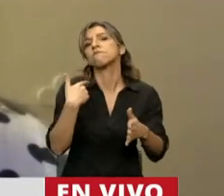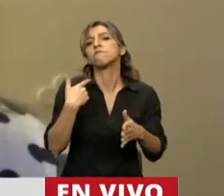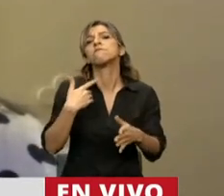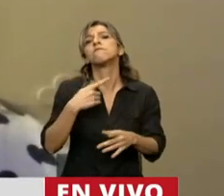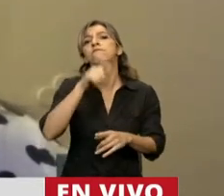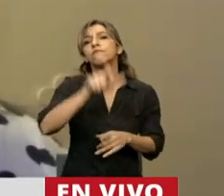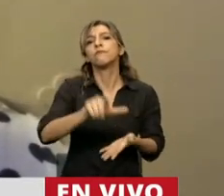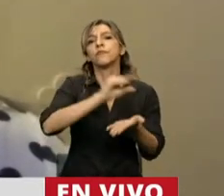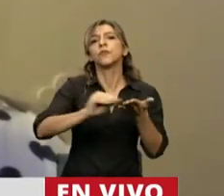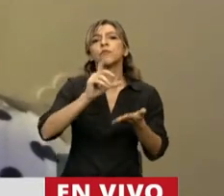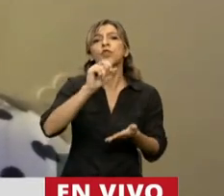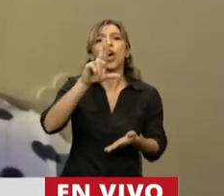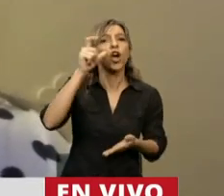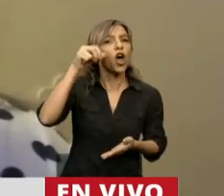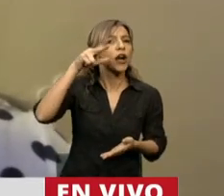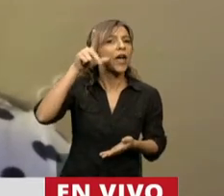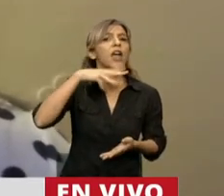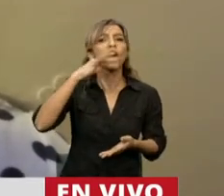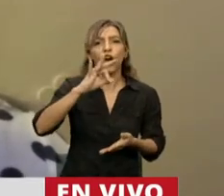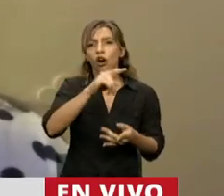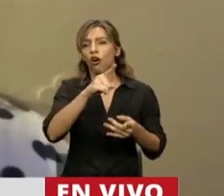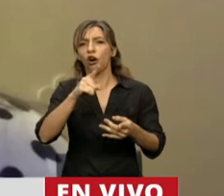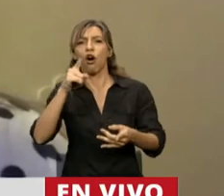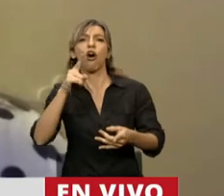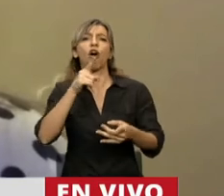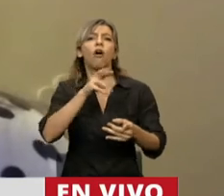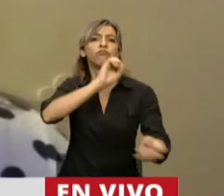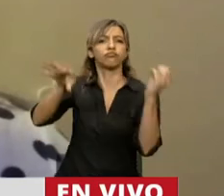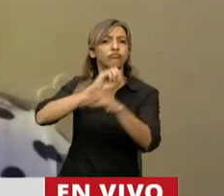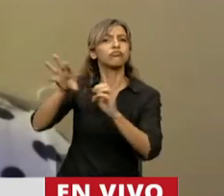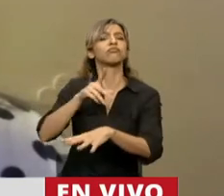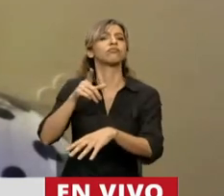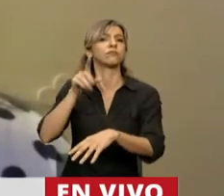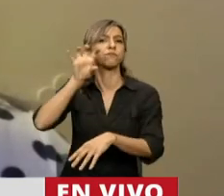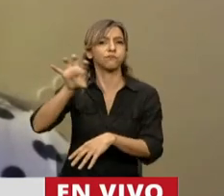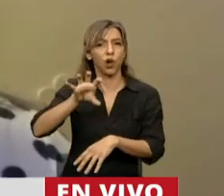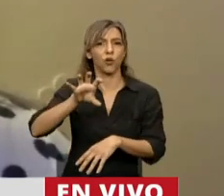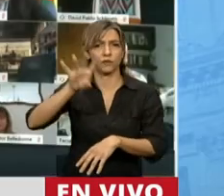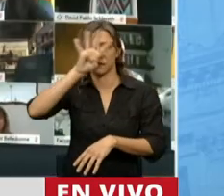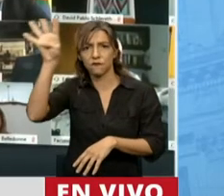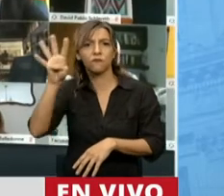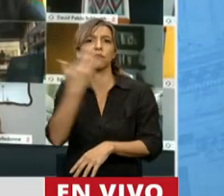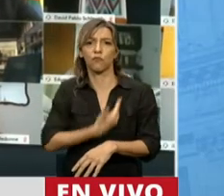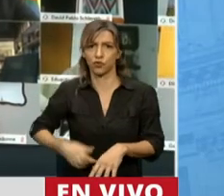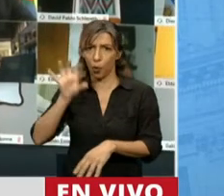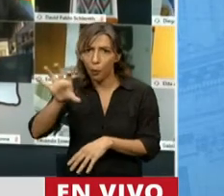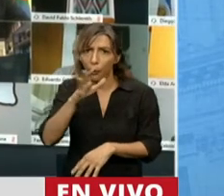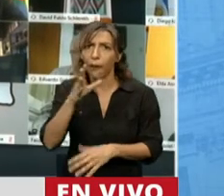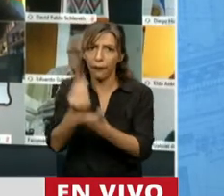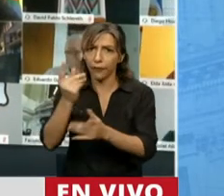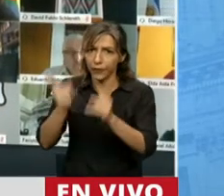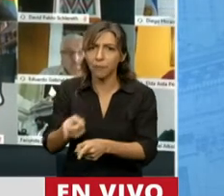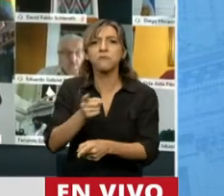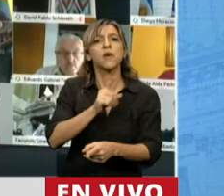nacional Alfredo Cornejo, en relación al pueblo de Formosa y al gobernador de la provincia de Formosa. Puntualmente el señor